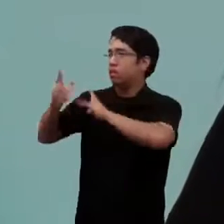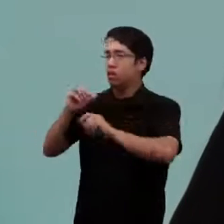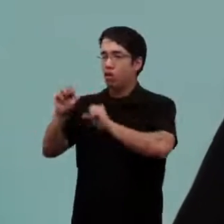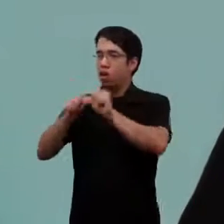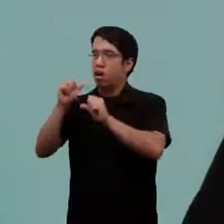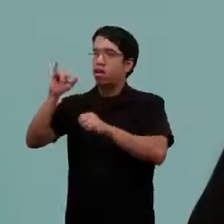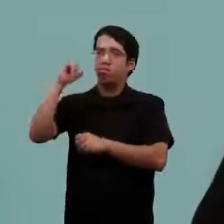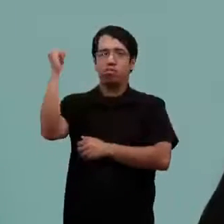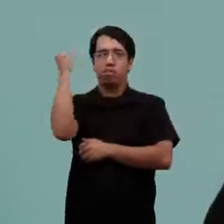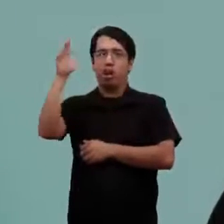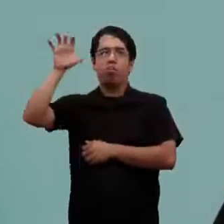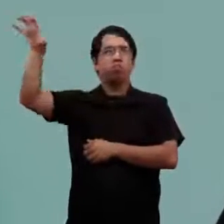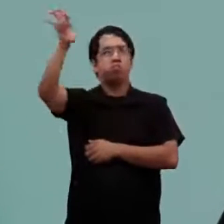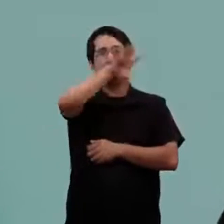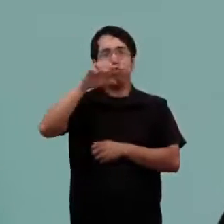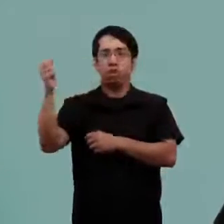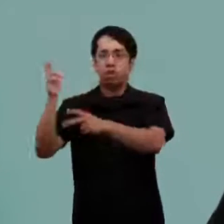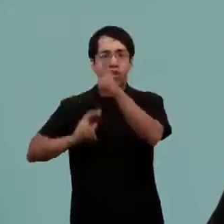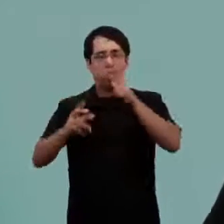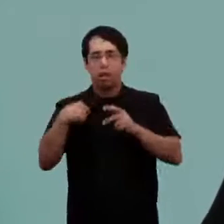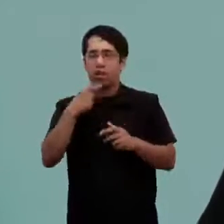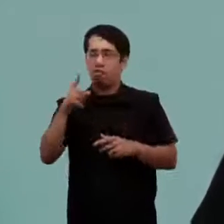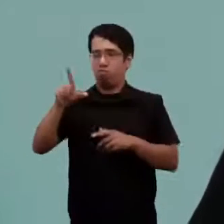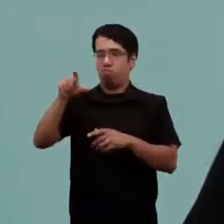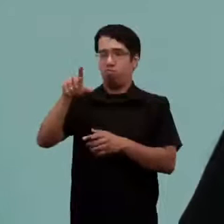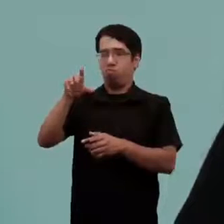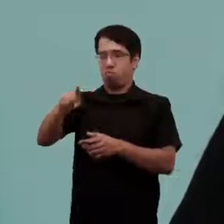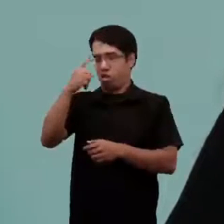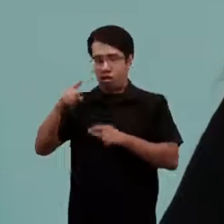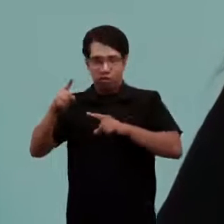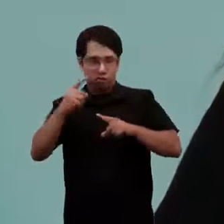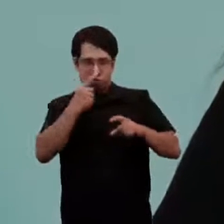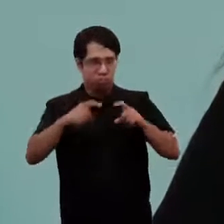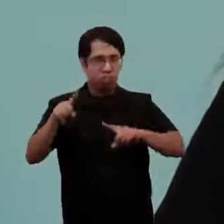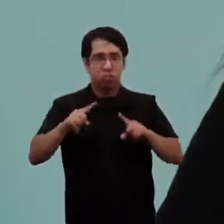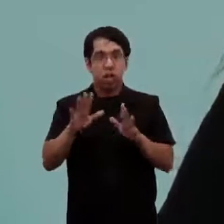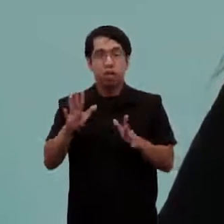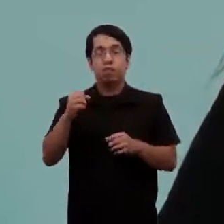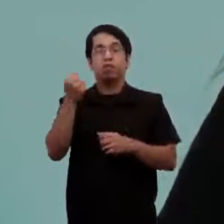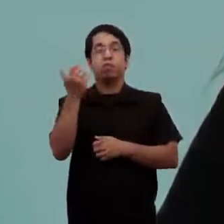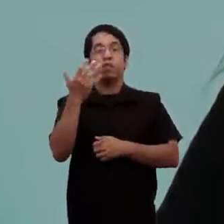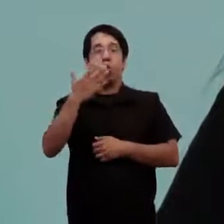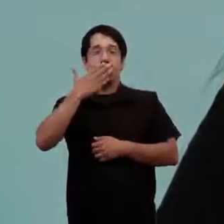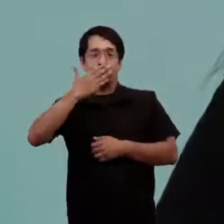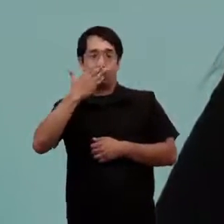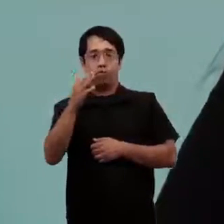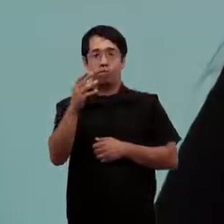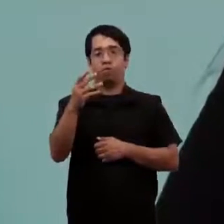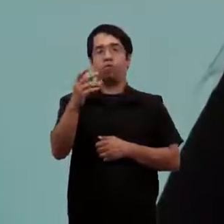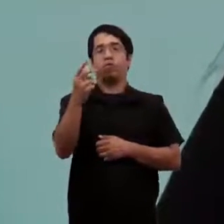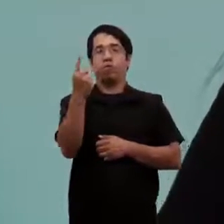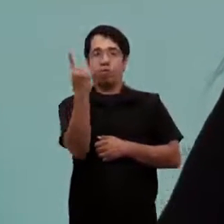organismos internacionales de la creación de un ente rector. Y es así que en octubre del 2012 se crea la